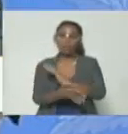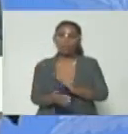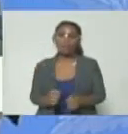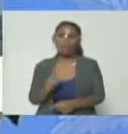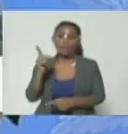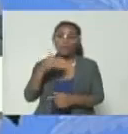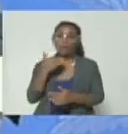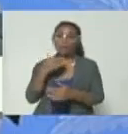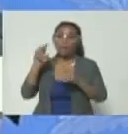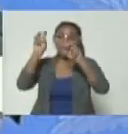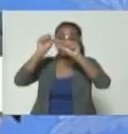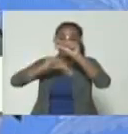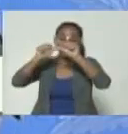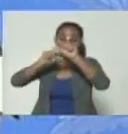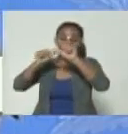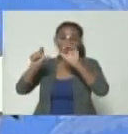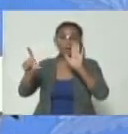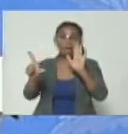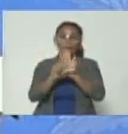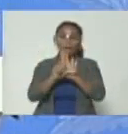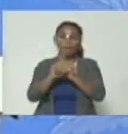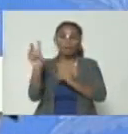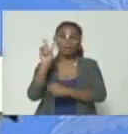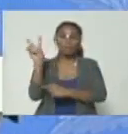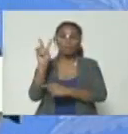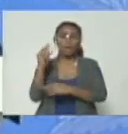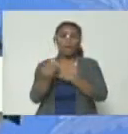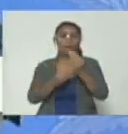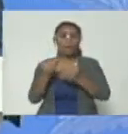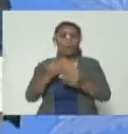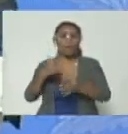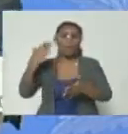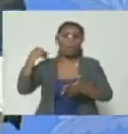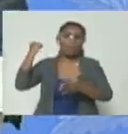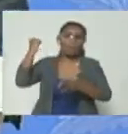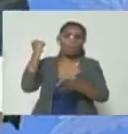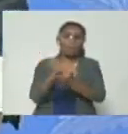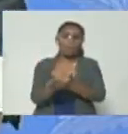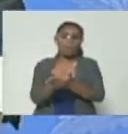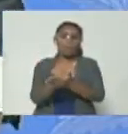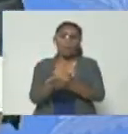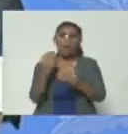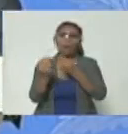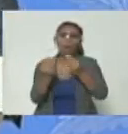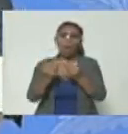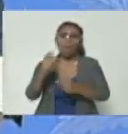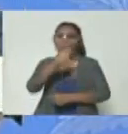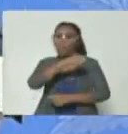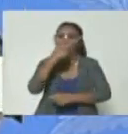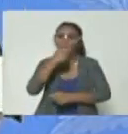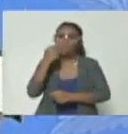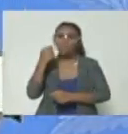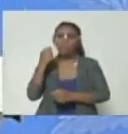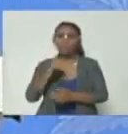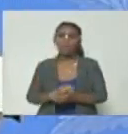revisar también en la legislación venezolana como un homicida como un narcotraficante